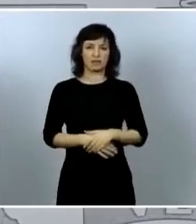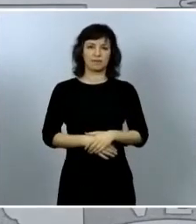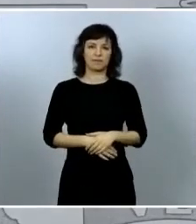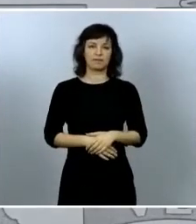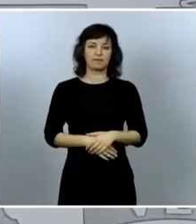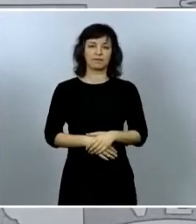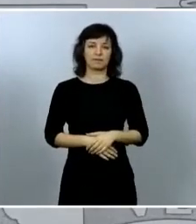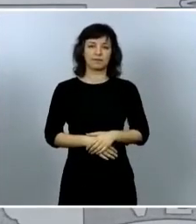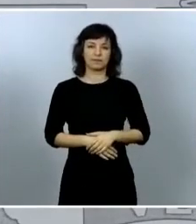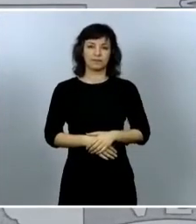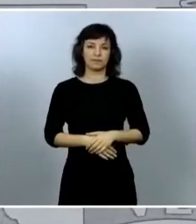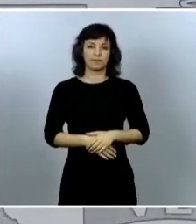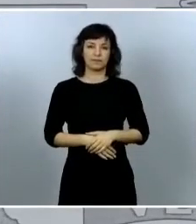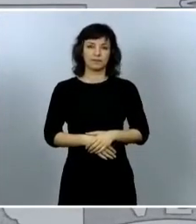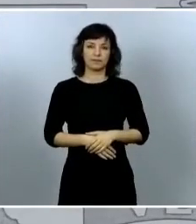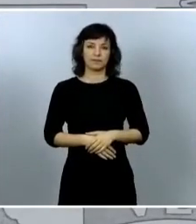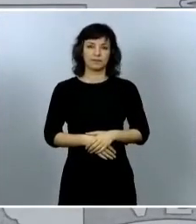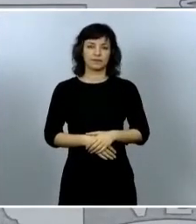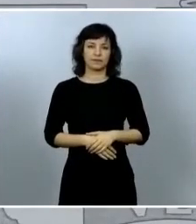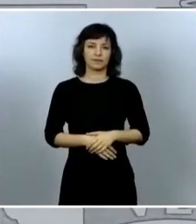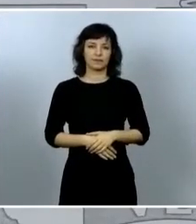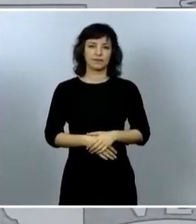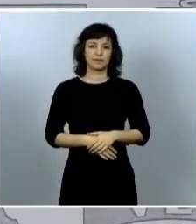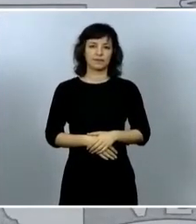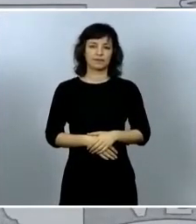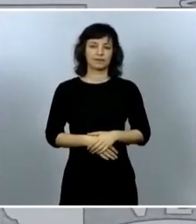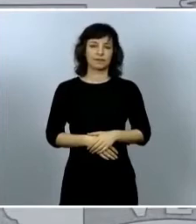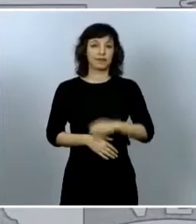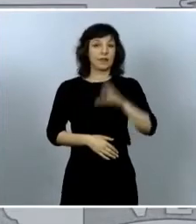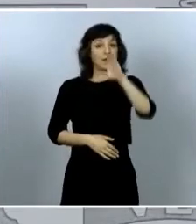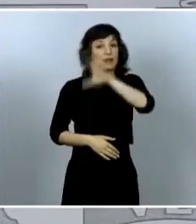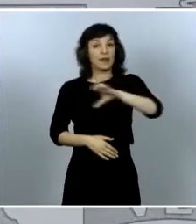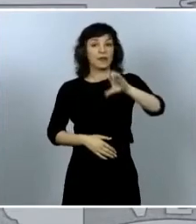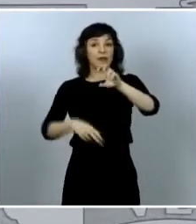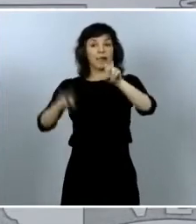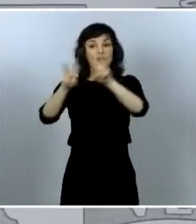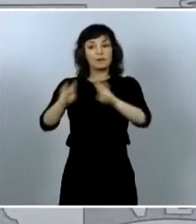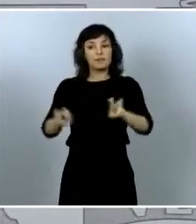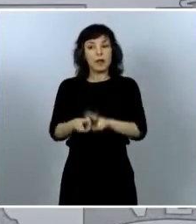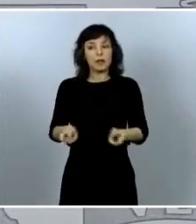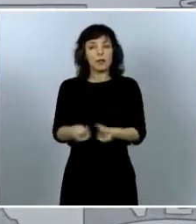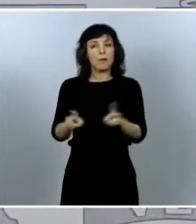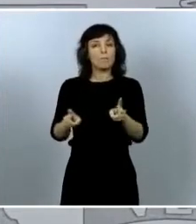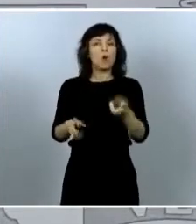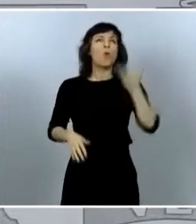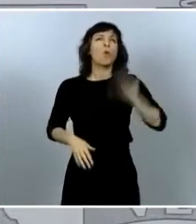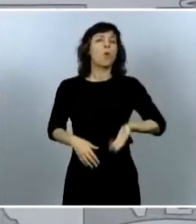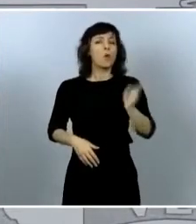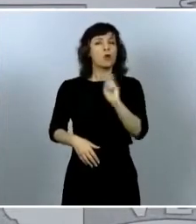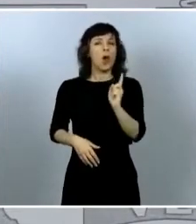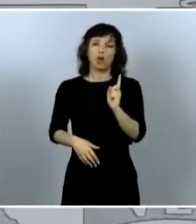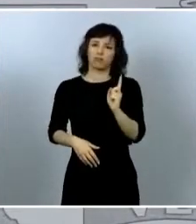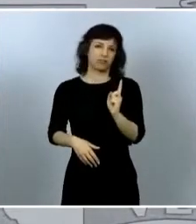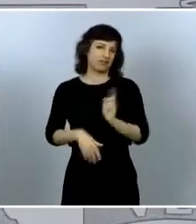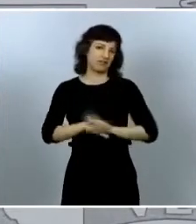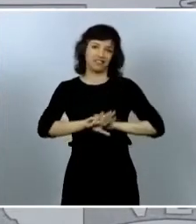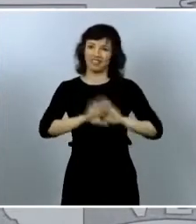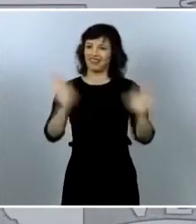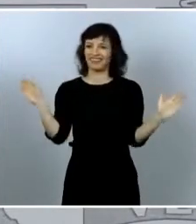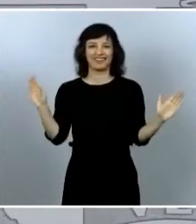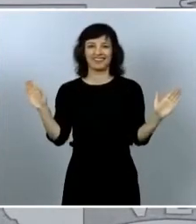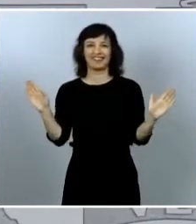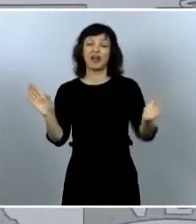entender la ciencia y la investigación como actividades subsidiarias a merced de épocas de abundancia